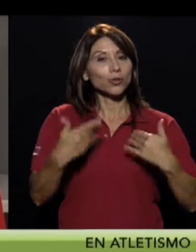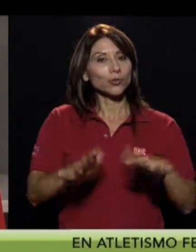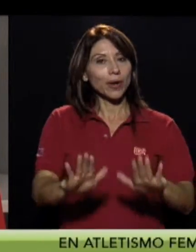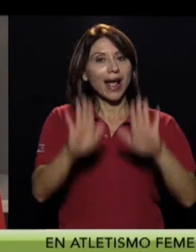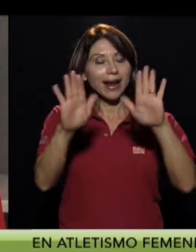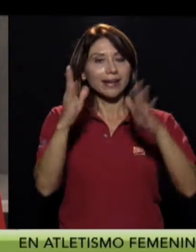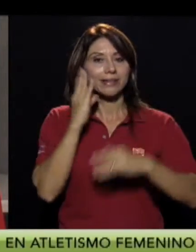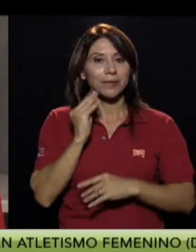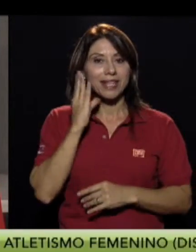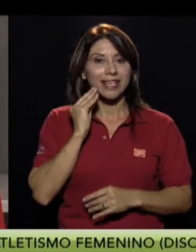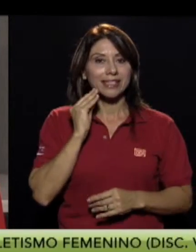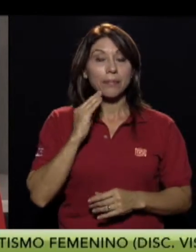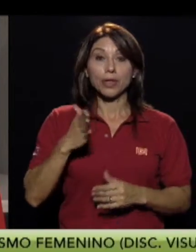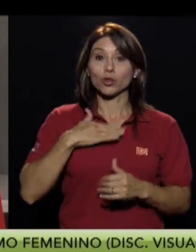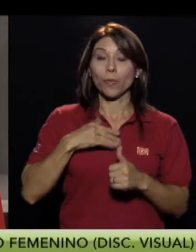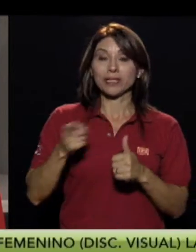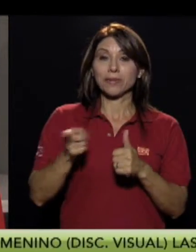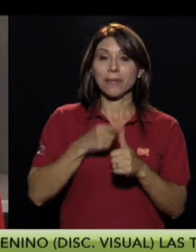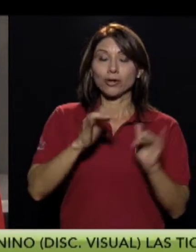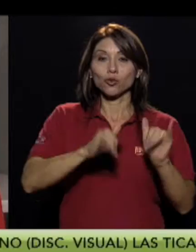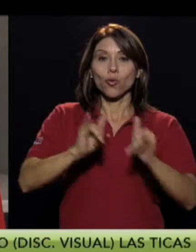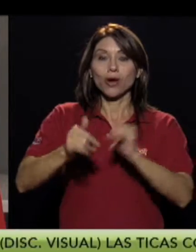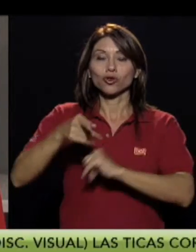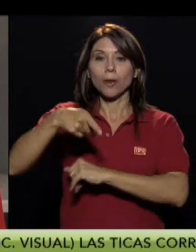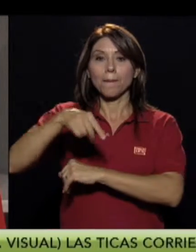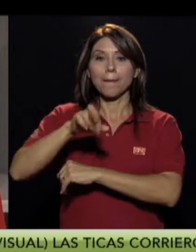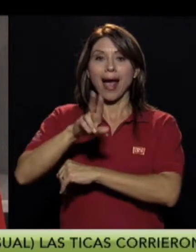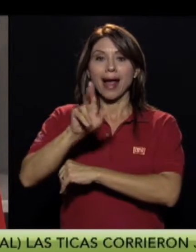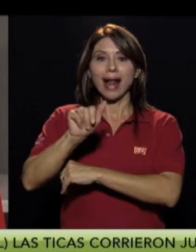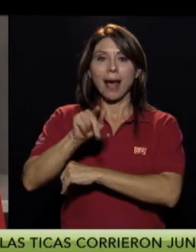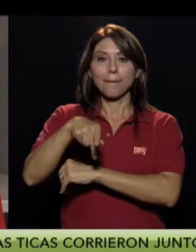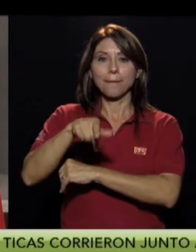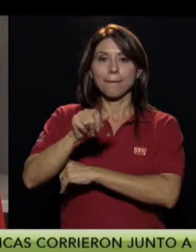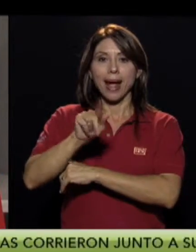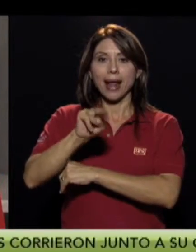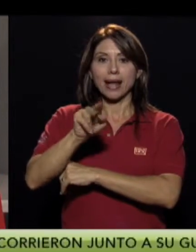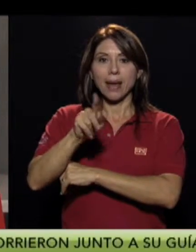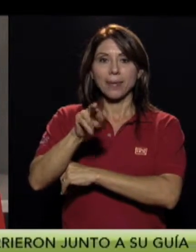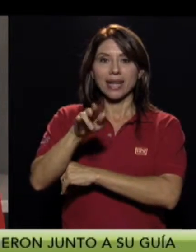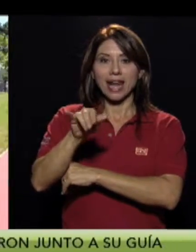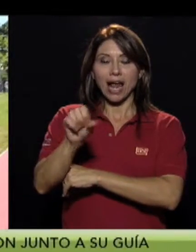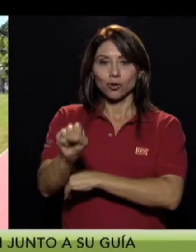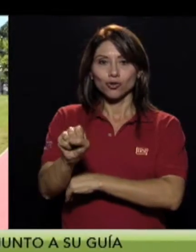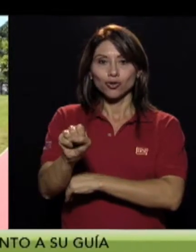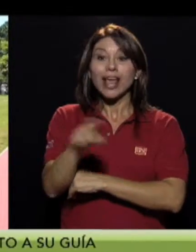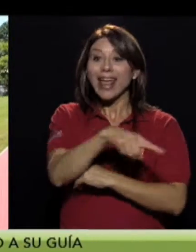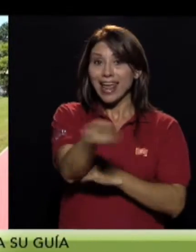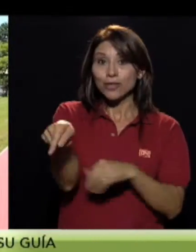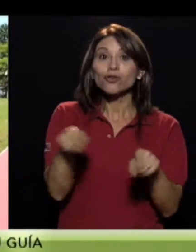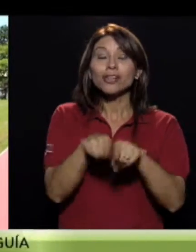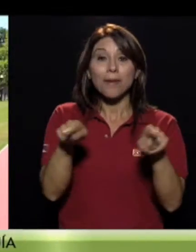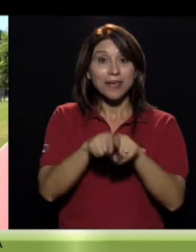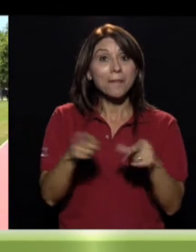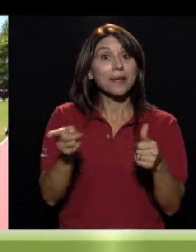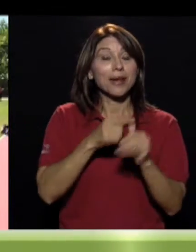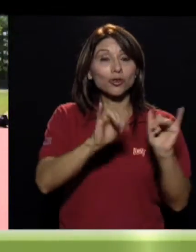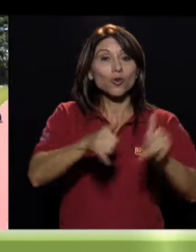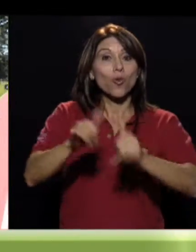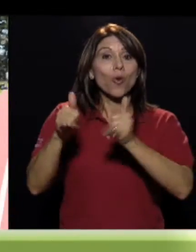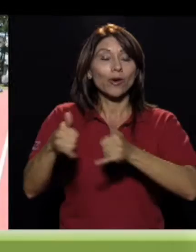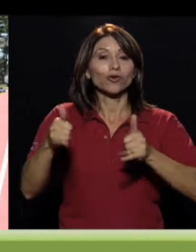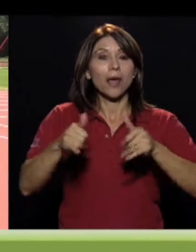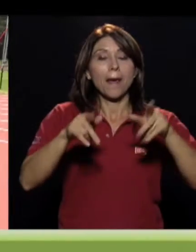ellos. Entonces, esto es una gran experiencia. Son mis primeros juegos para americanos, ellos son sus primeros juegos para